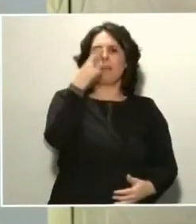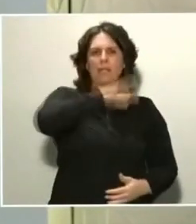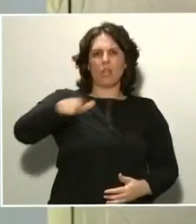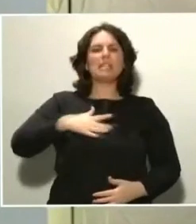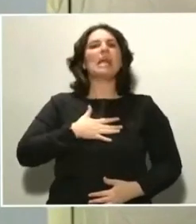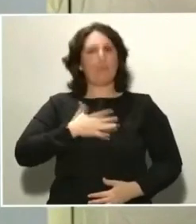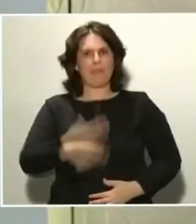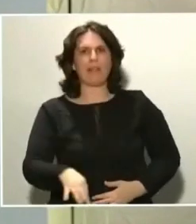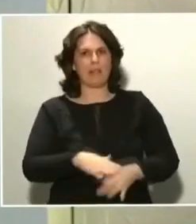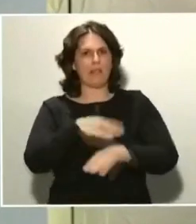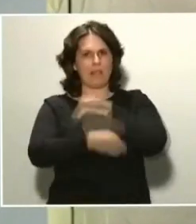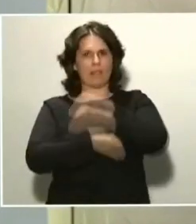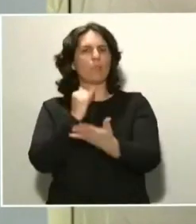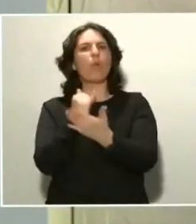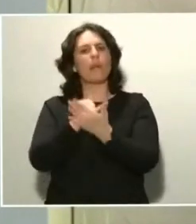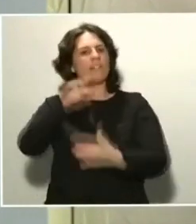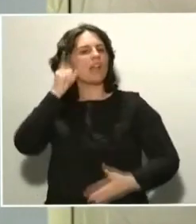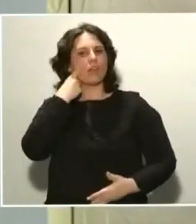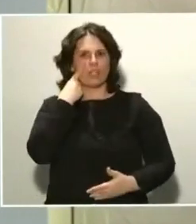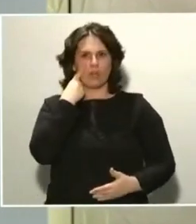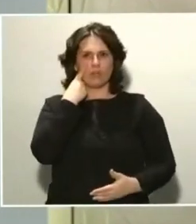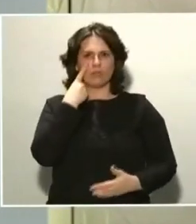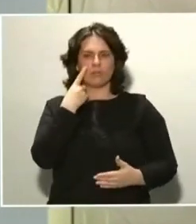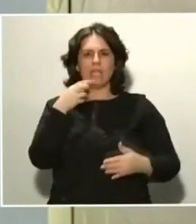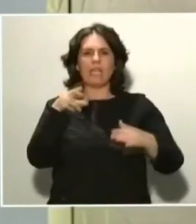realizar pruebas diagnósticas y muchos recursos materiales también.